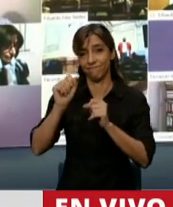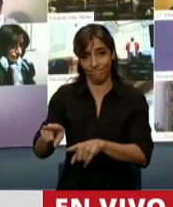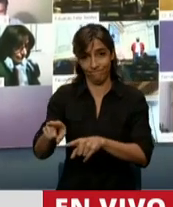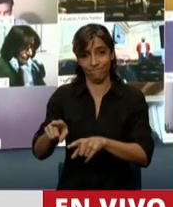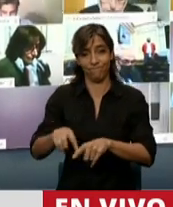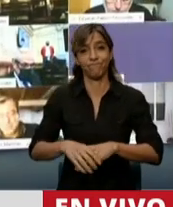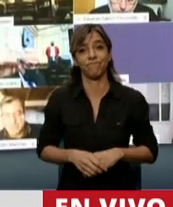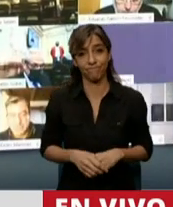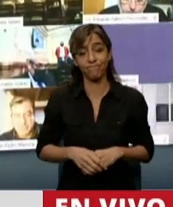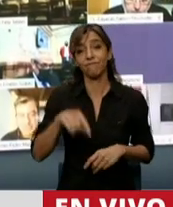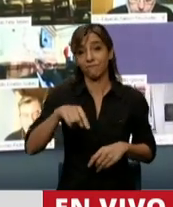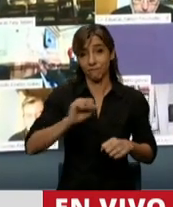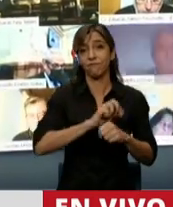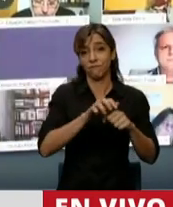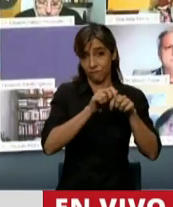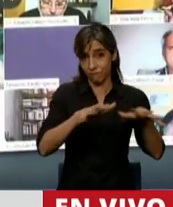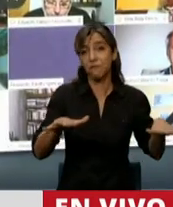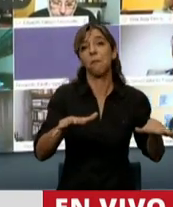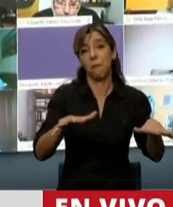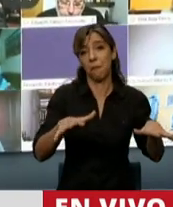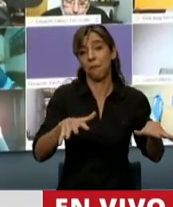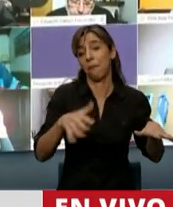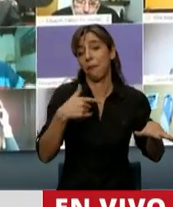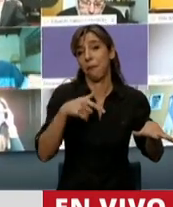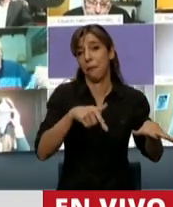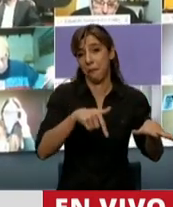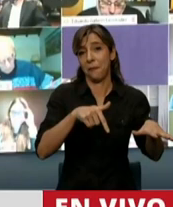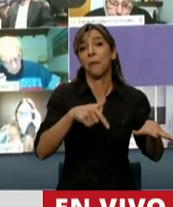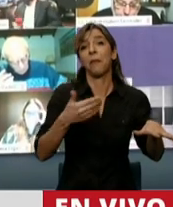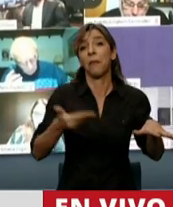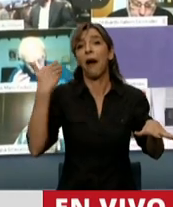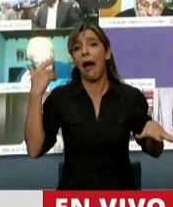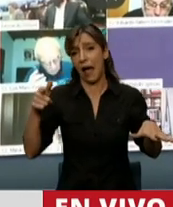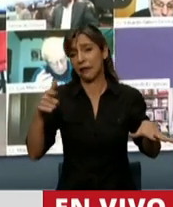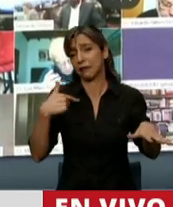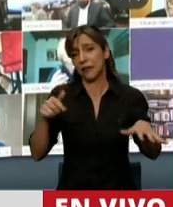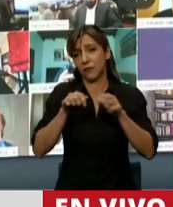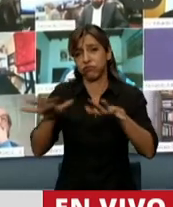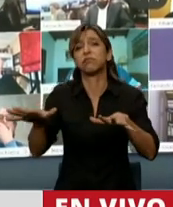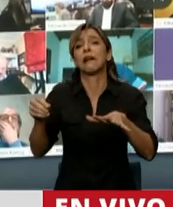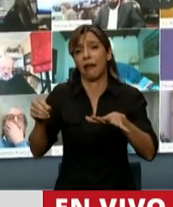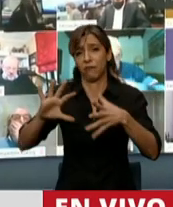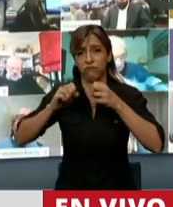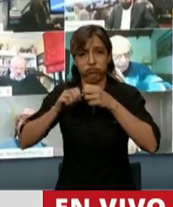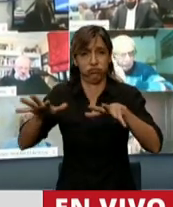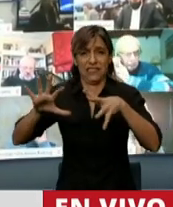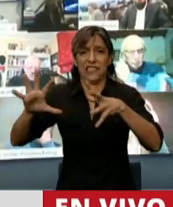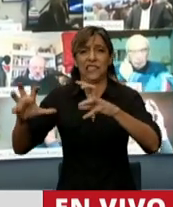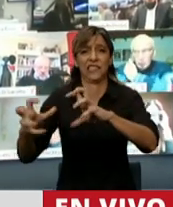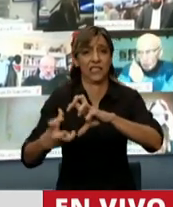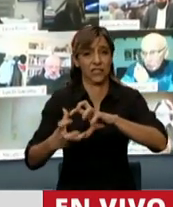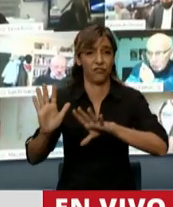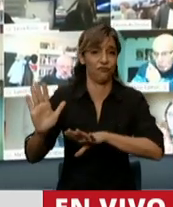sin virus, pero fue una pandemia por los resultados que dejó. Y le tocó al frente de todos,